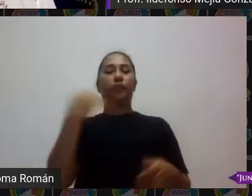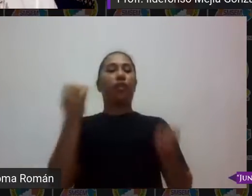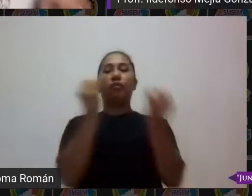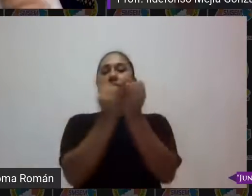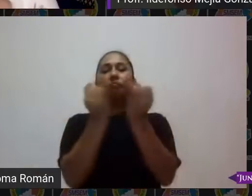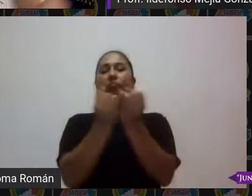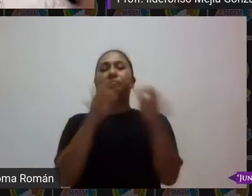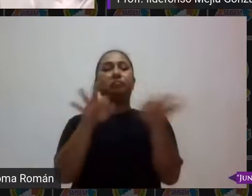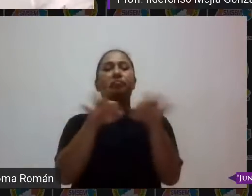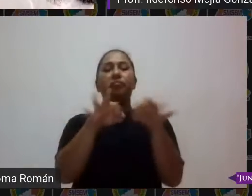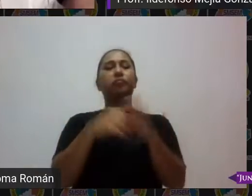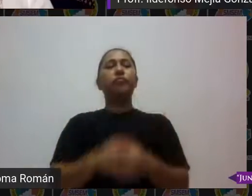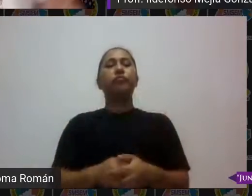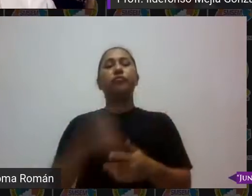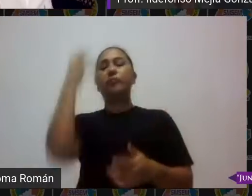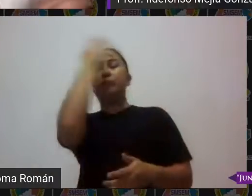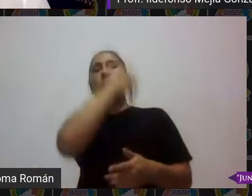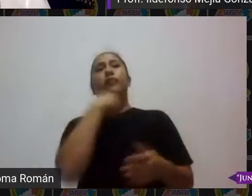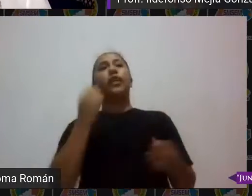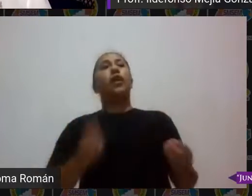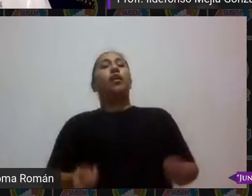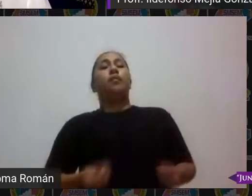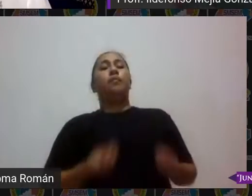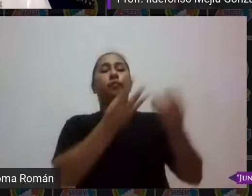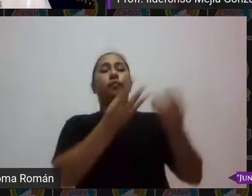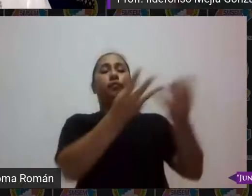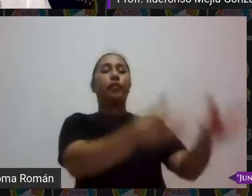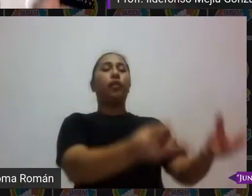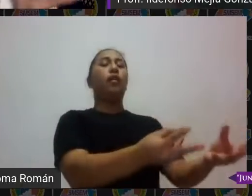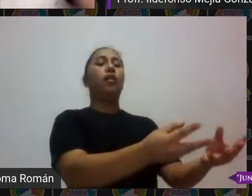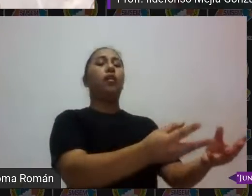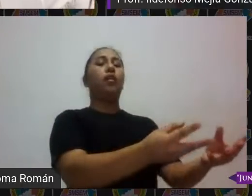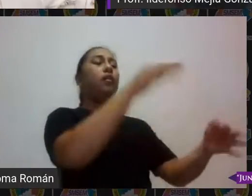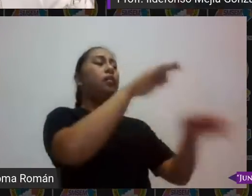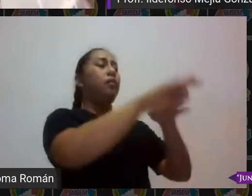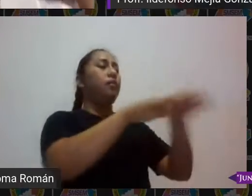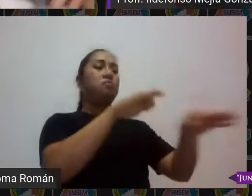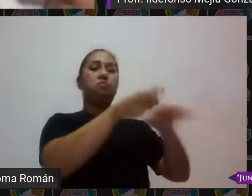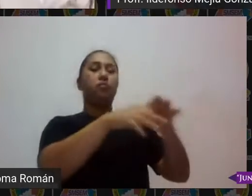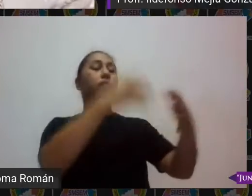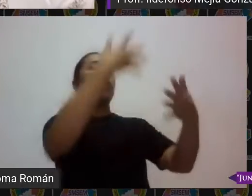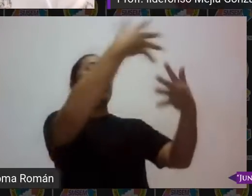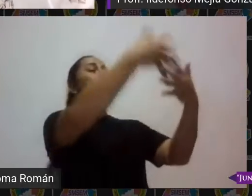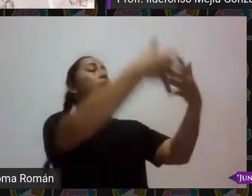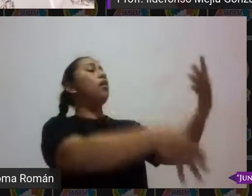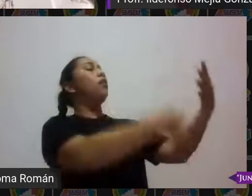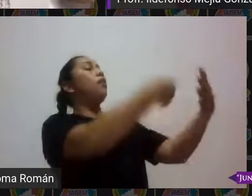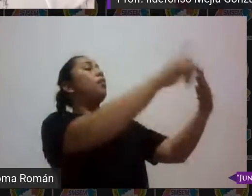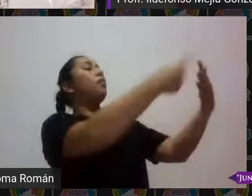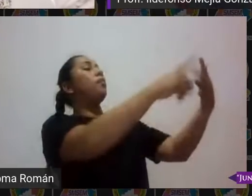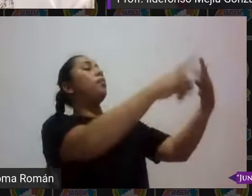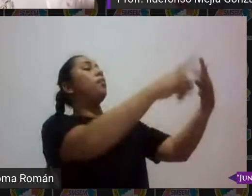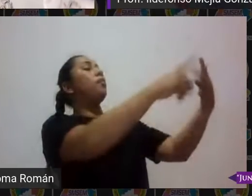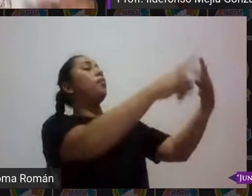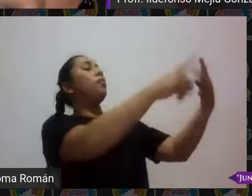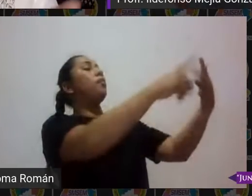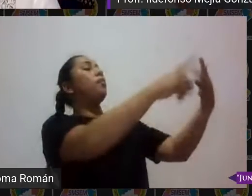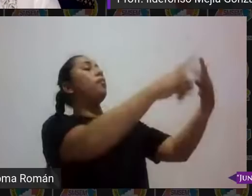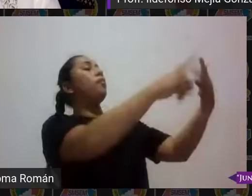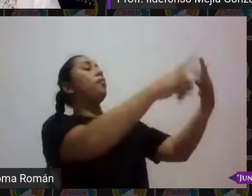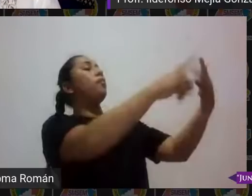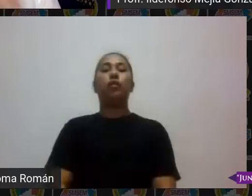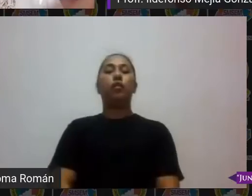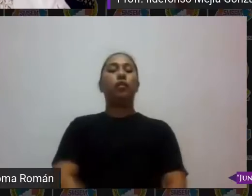vas a evaluar le mandas la rúbrica a la casa con una vuelta que del camión de las abritas le mandas la